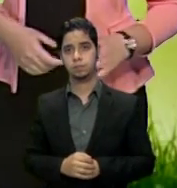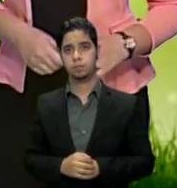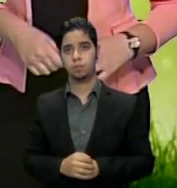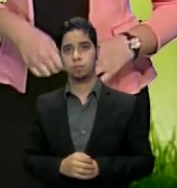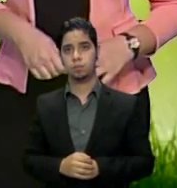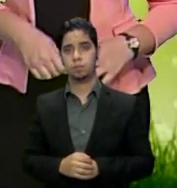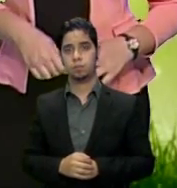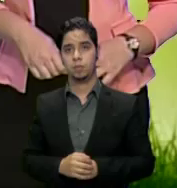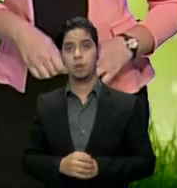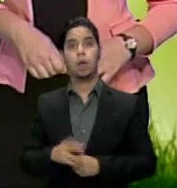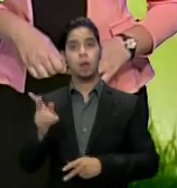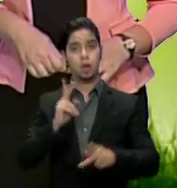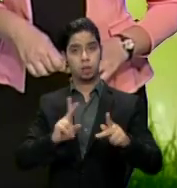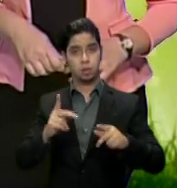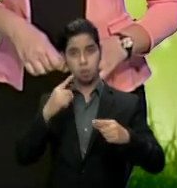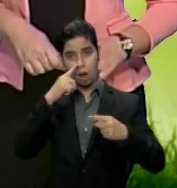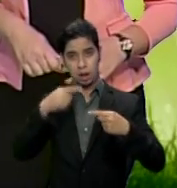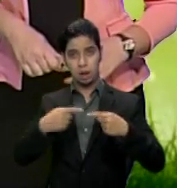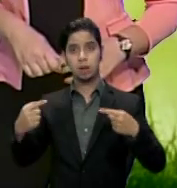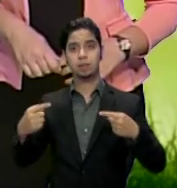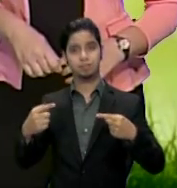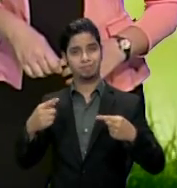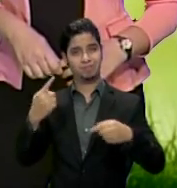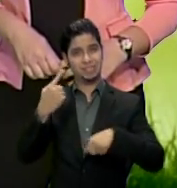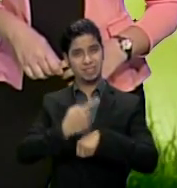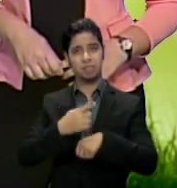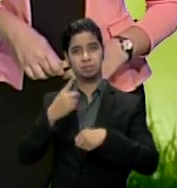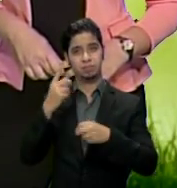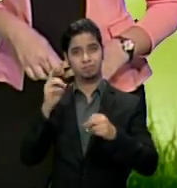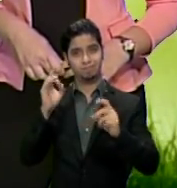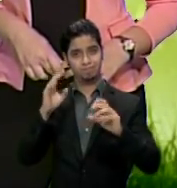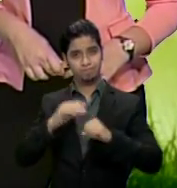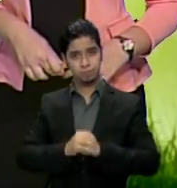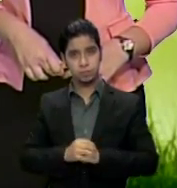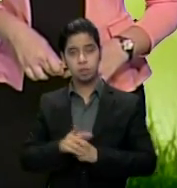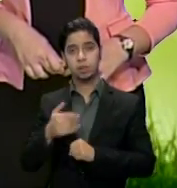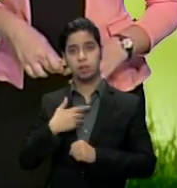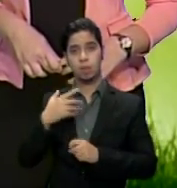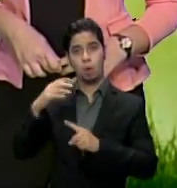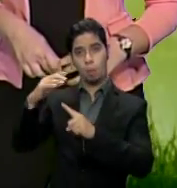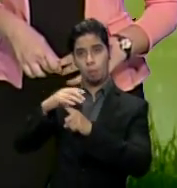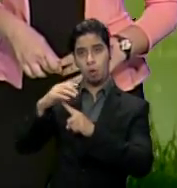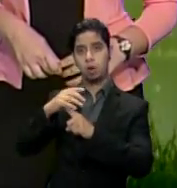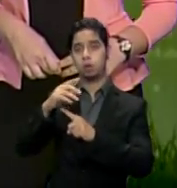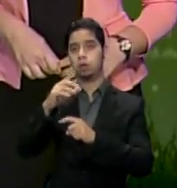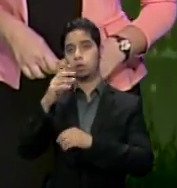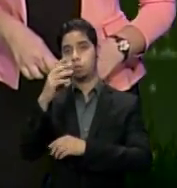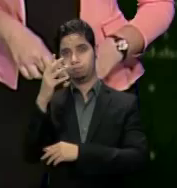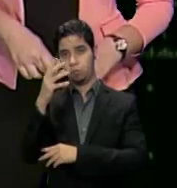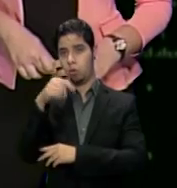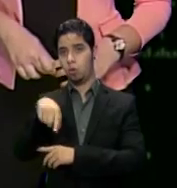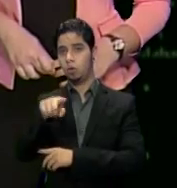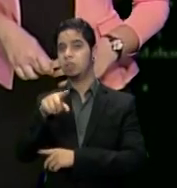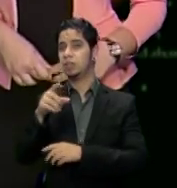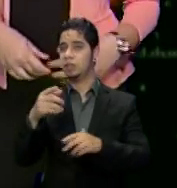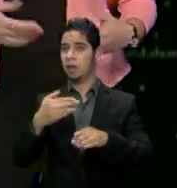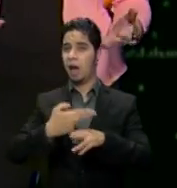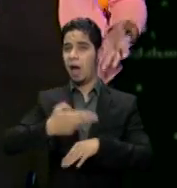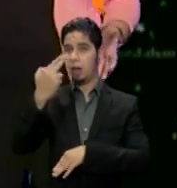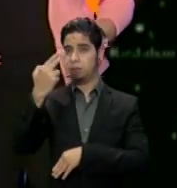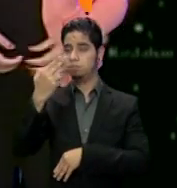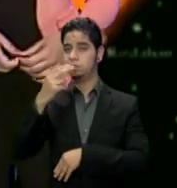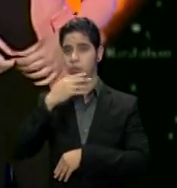difícil para alérgicos y asmáticos. Tenemos altos niveles de polen y de esporas de hongos. No olvide sus medicamentos.